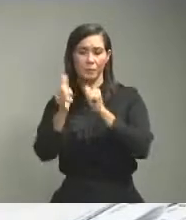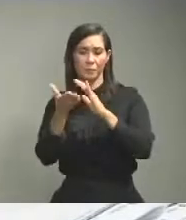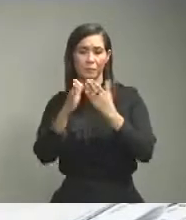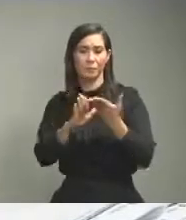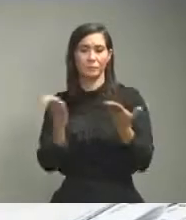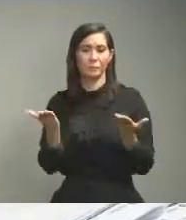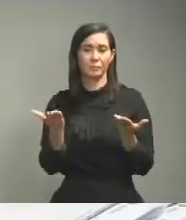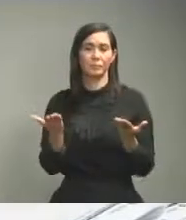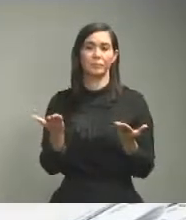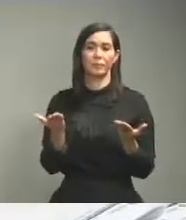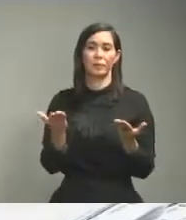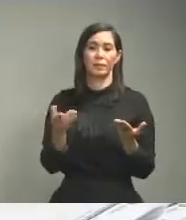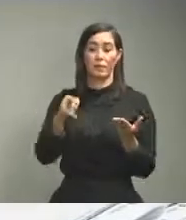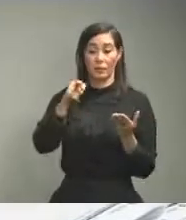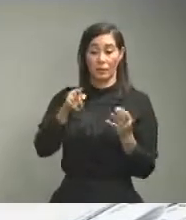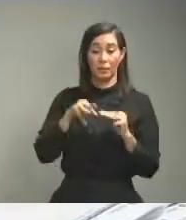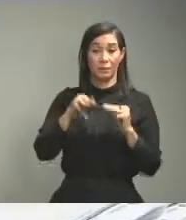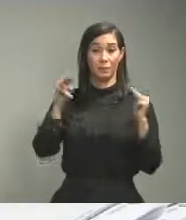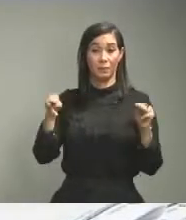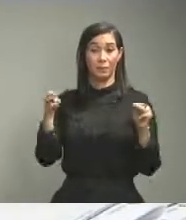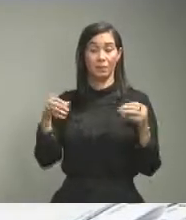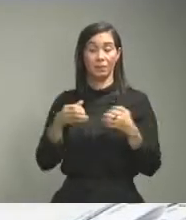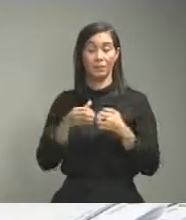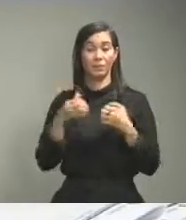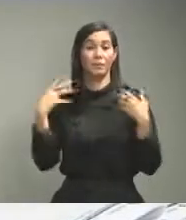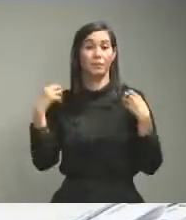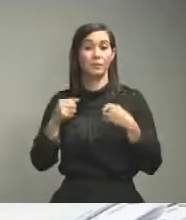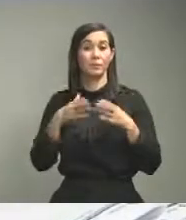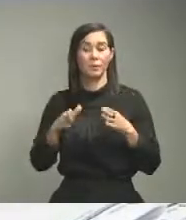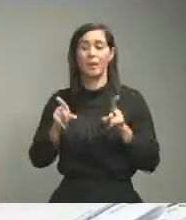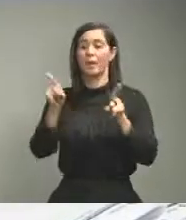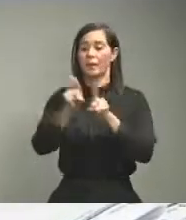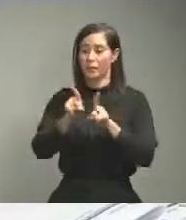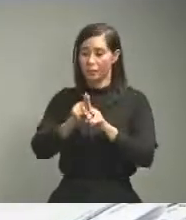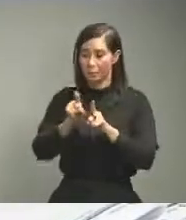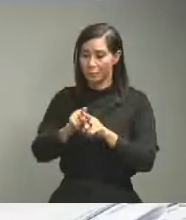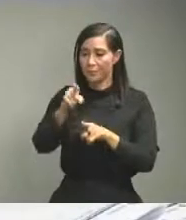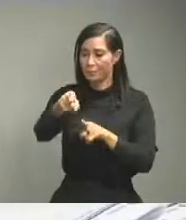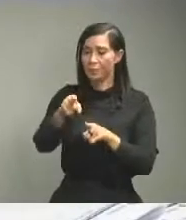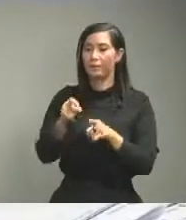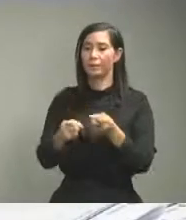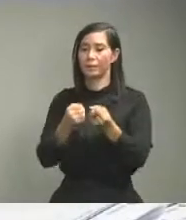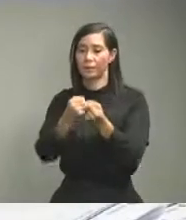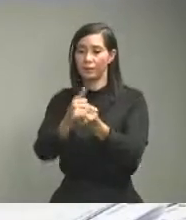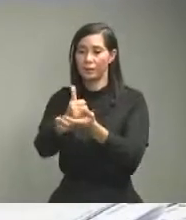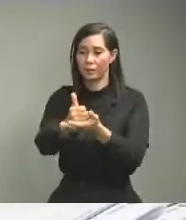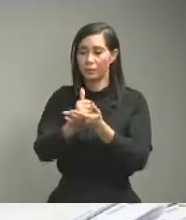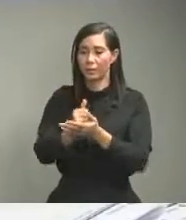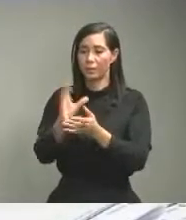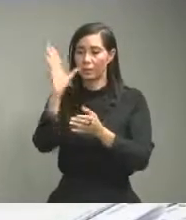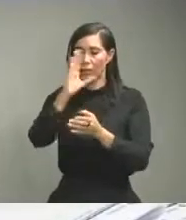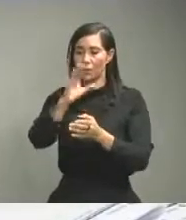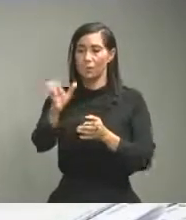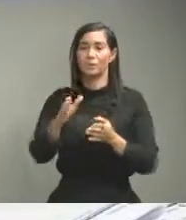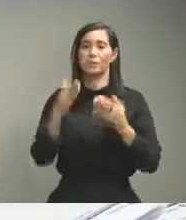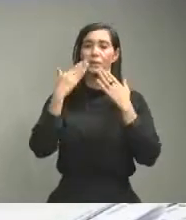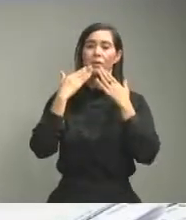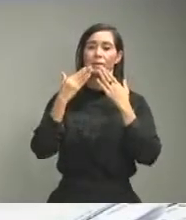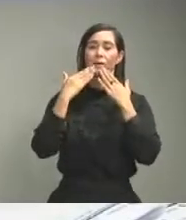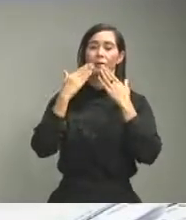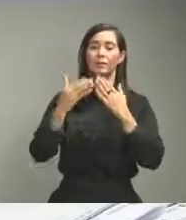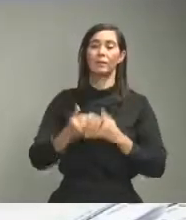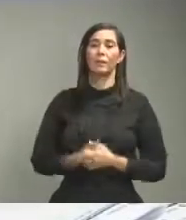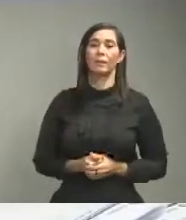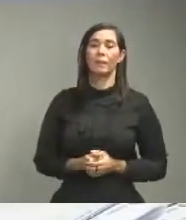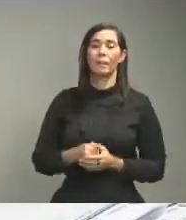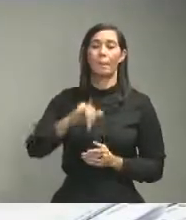que también el ministerio de salud tiene que salir a su encuentro y a su detención gracias Johanna